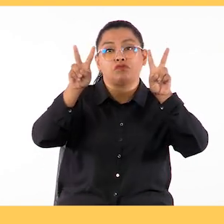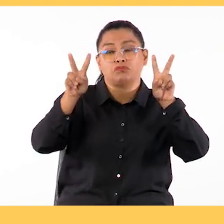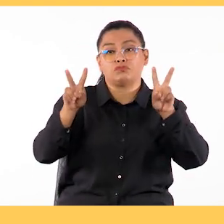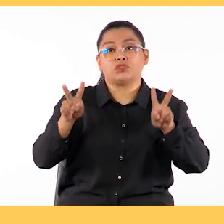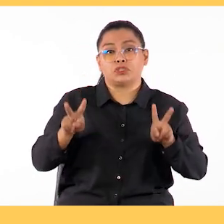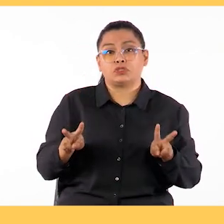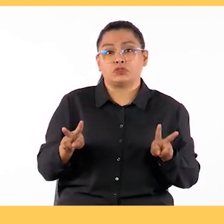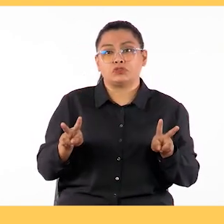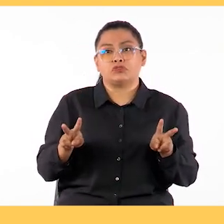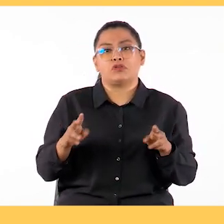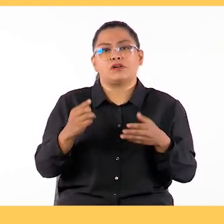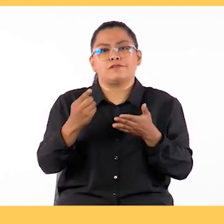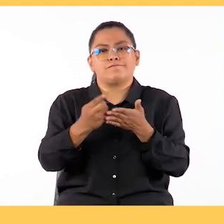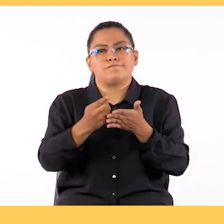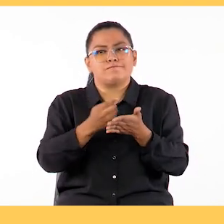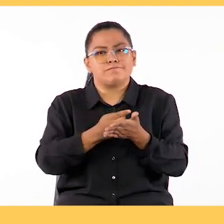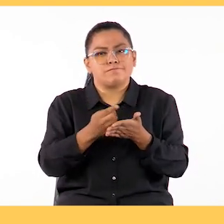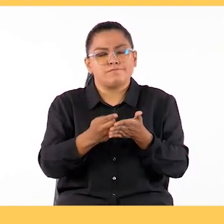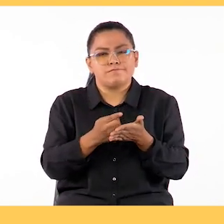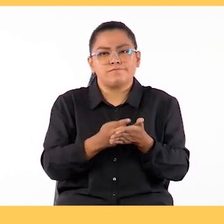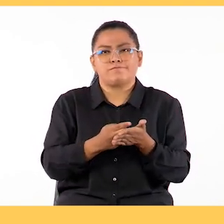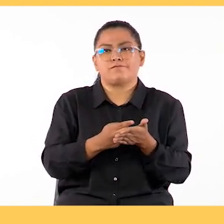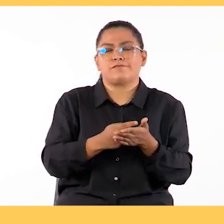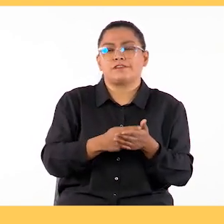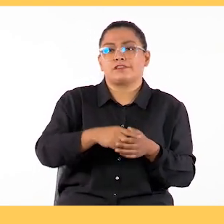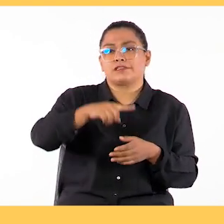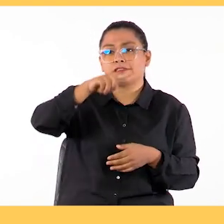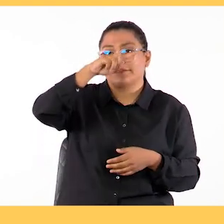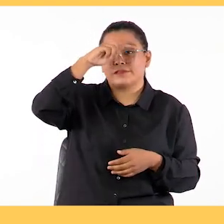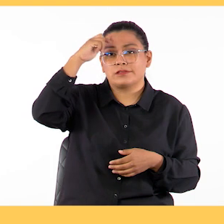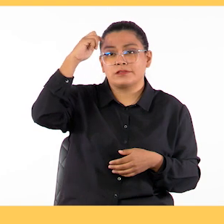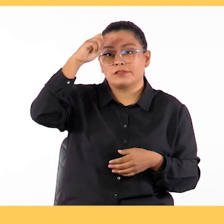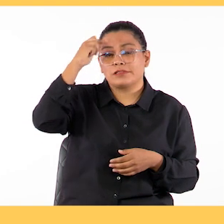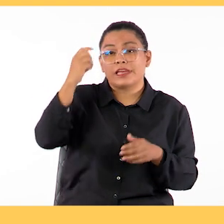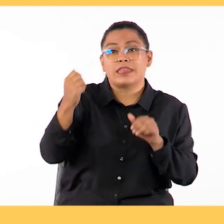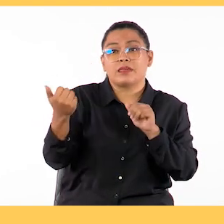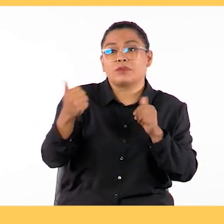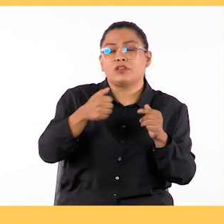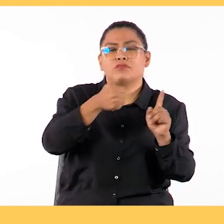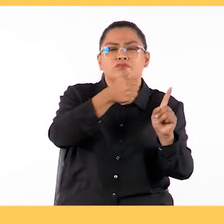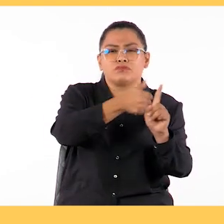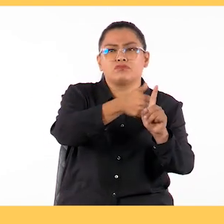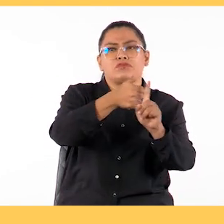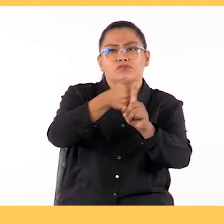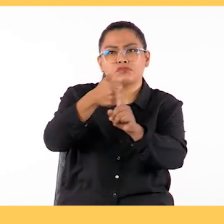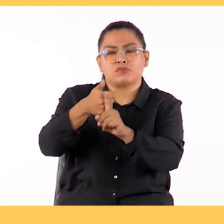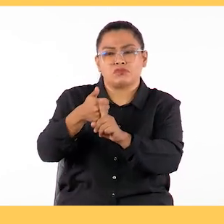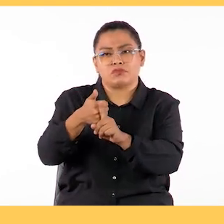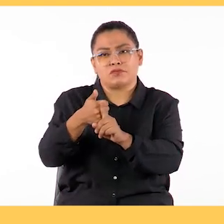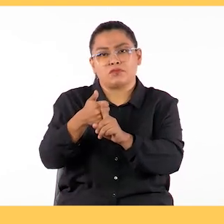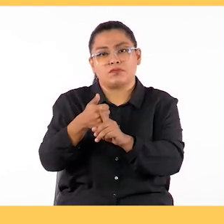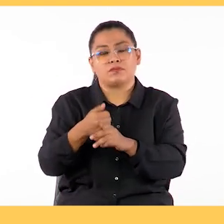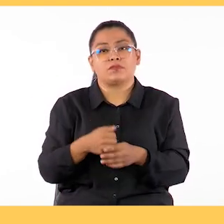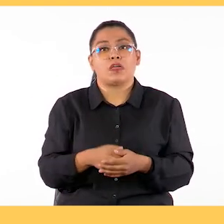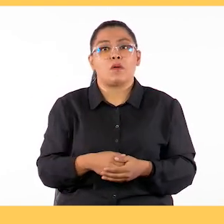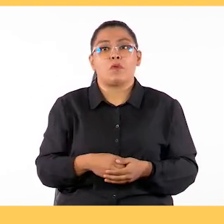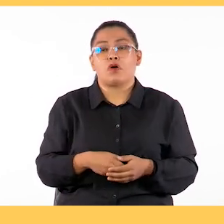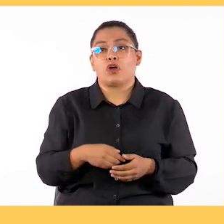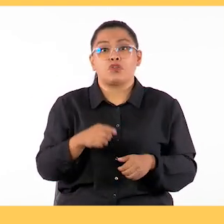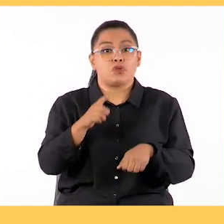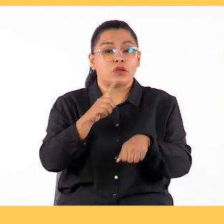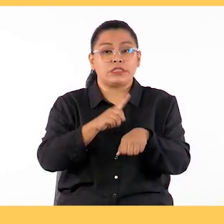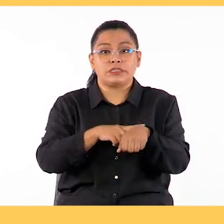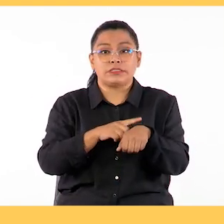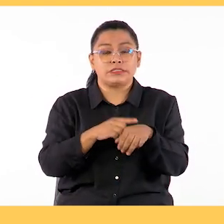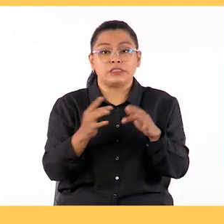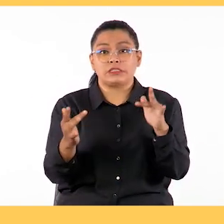donde las discusiones y los trabajos se van dando al ritmo de cada uno de los participantes, porque no todos están